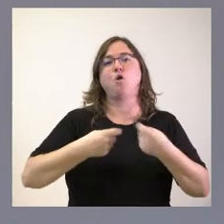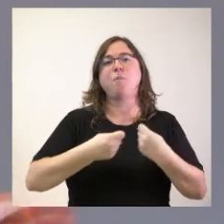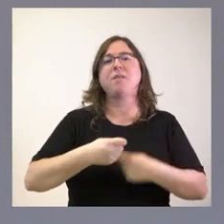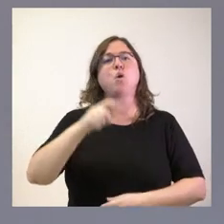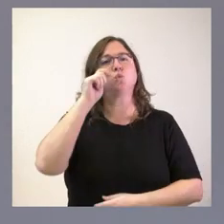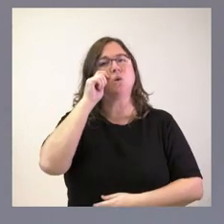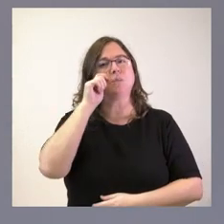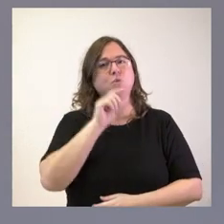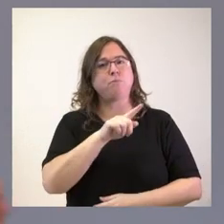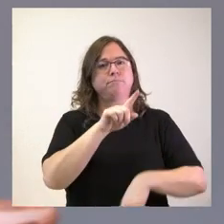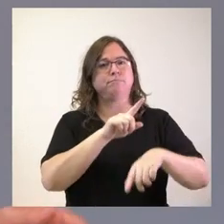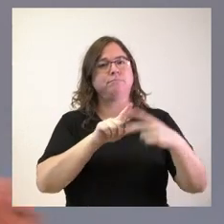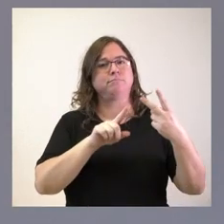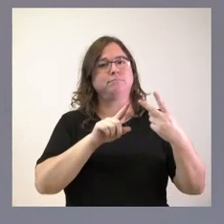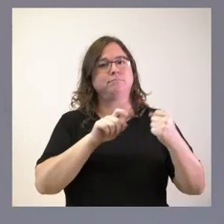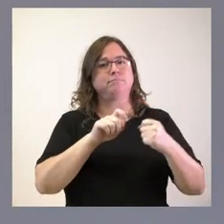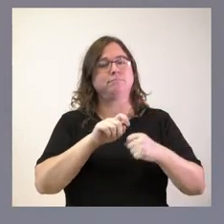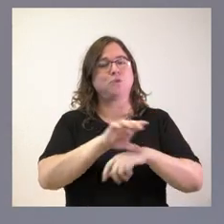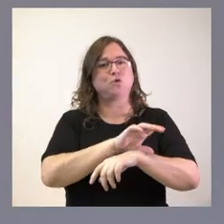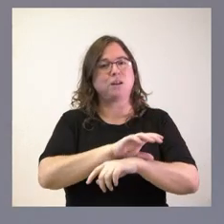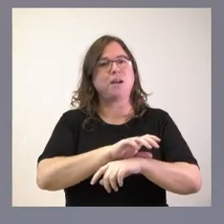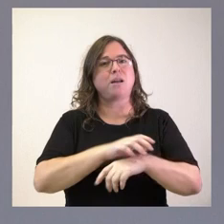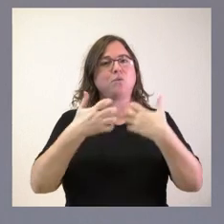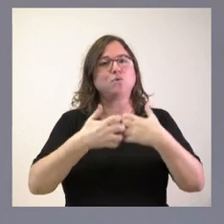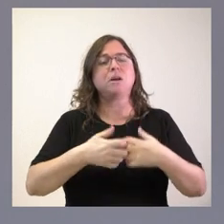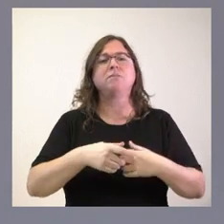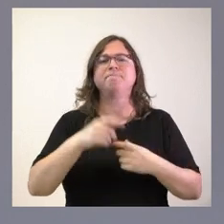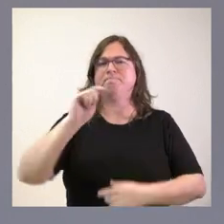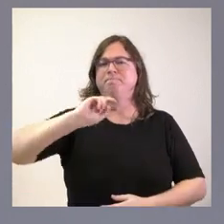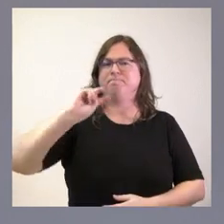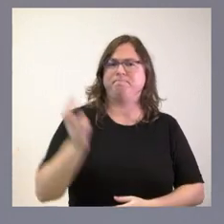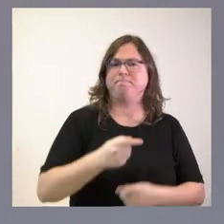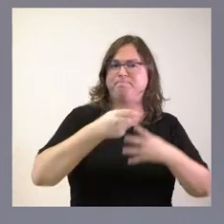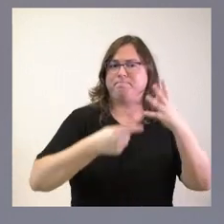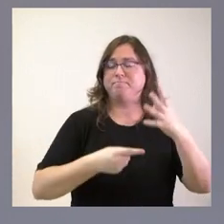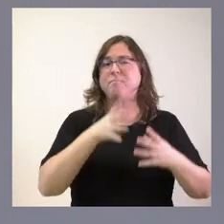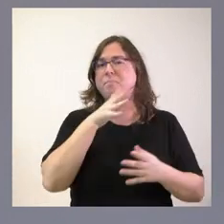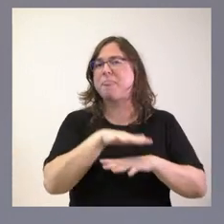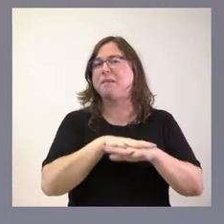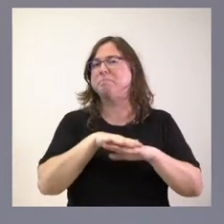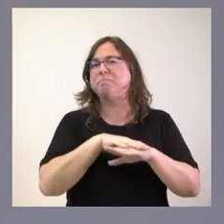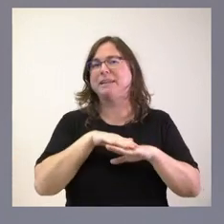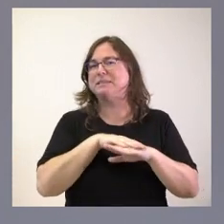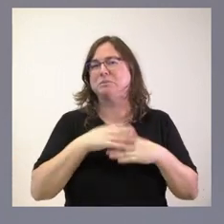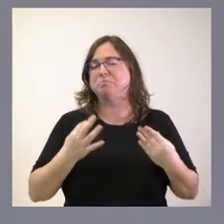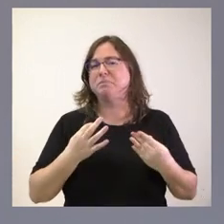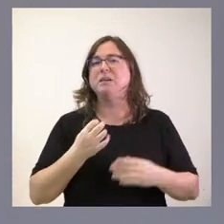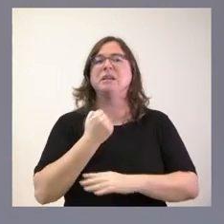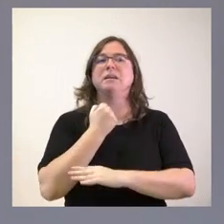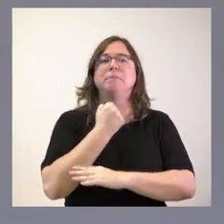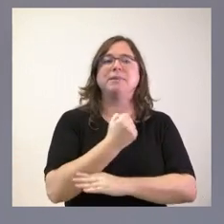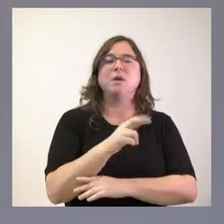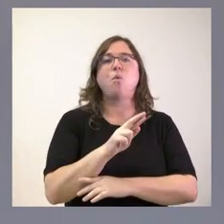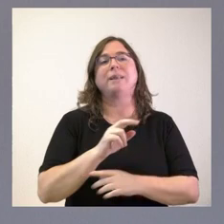por su parte, incluye diversas actuaciones. Básicamente, estamos hablando del refuerzo de prácticas no